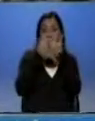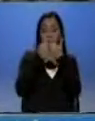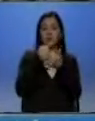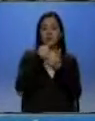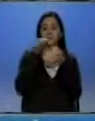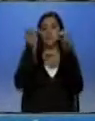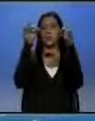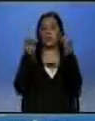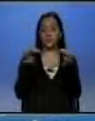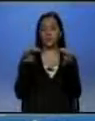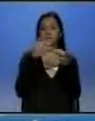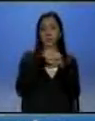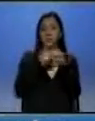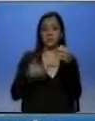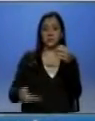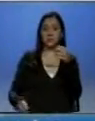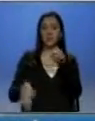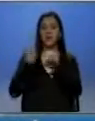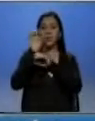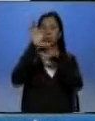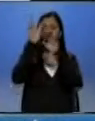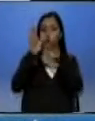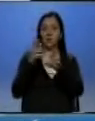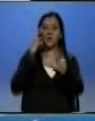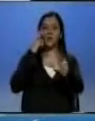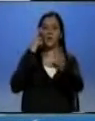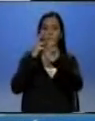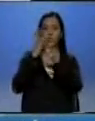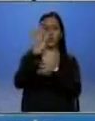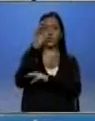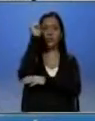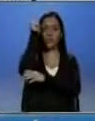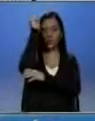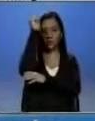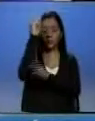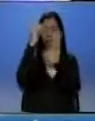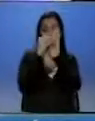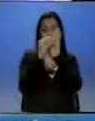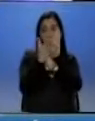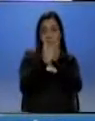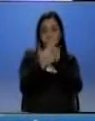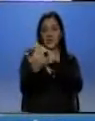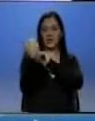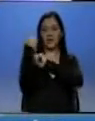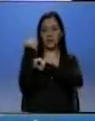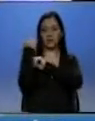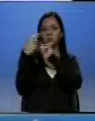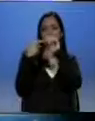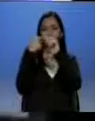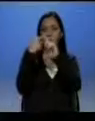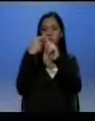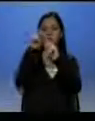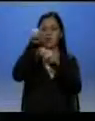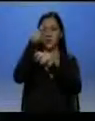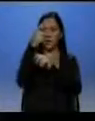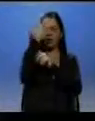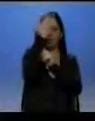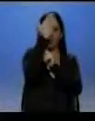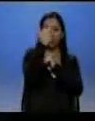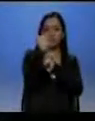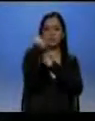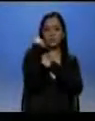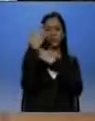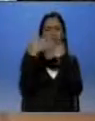oficialismo, permite que a los ecuatorianos se les reconozca sus derechos, fijando responsabilidad en los medios de comunicación sobre el